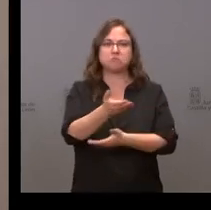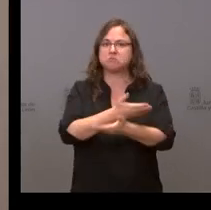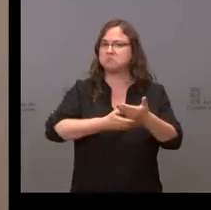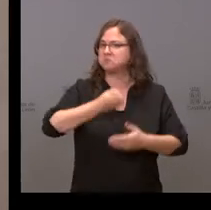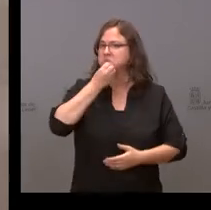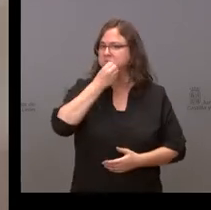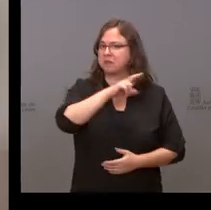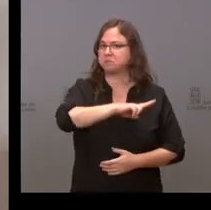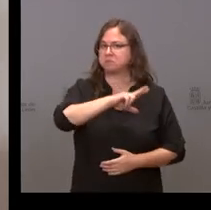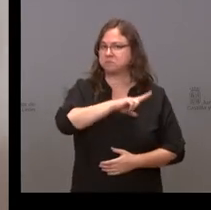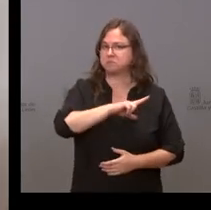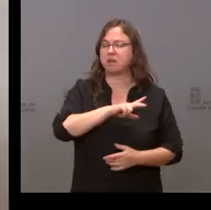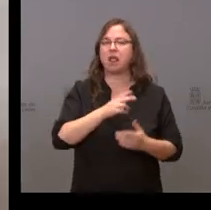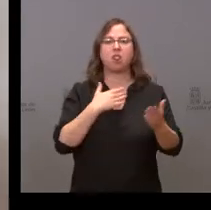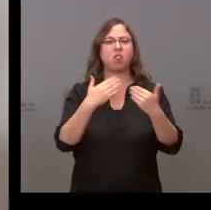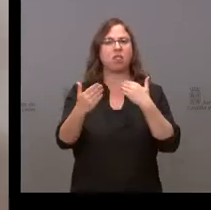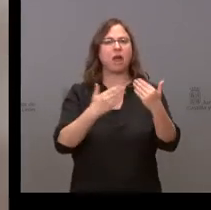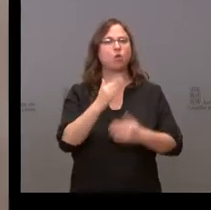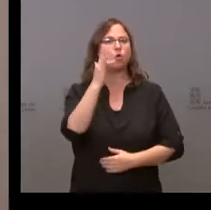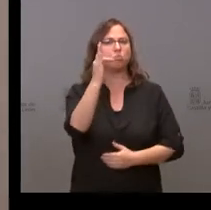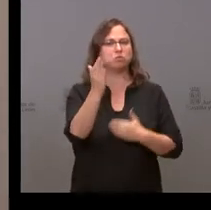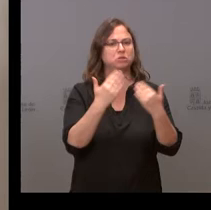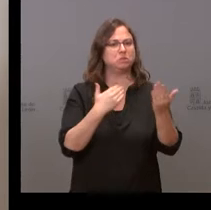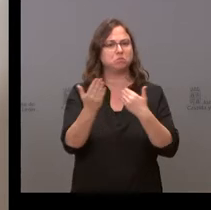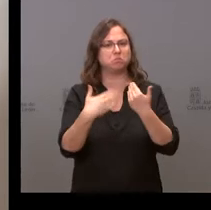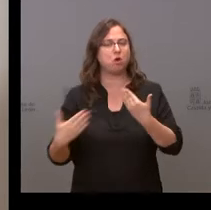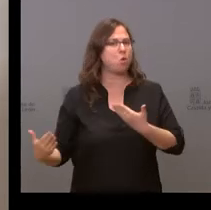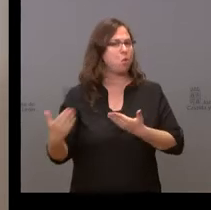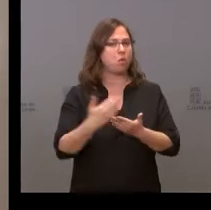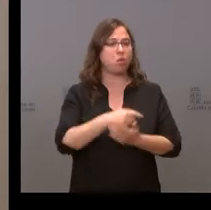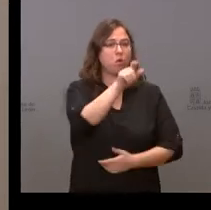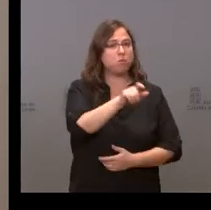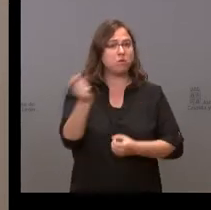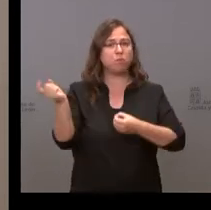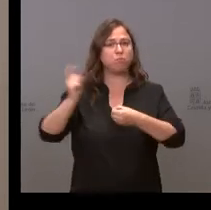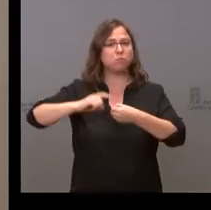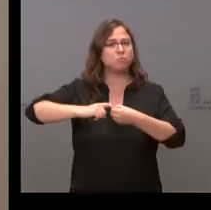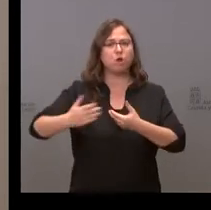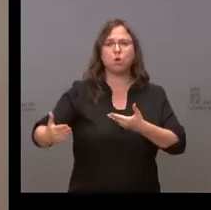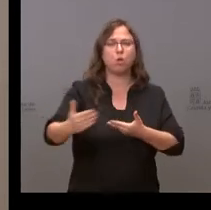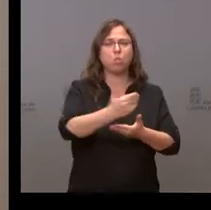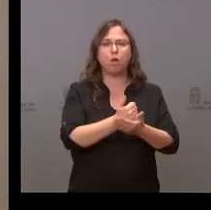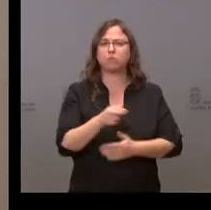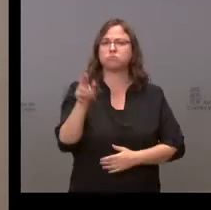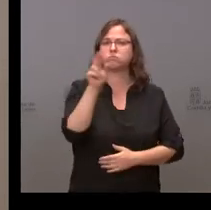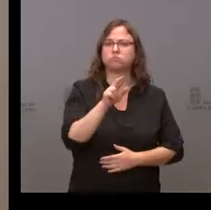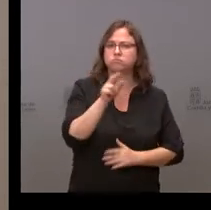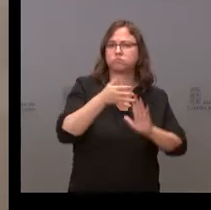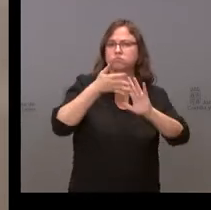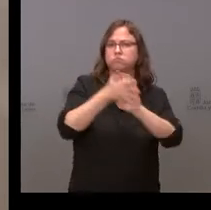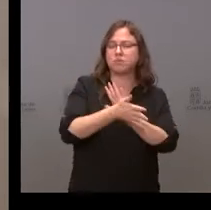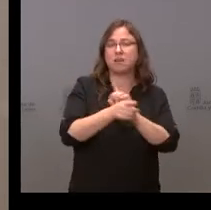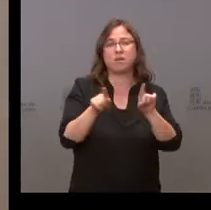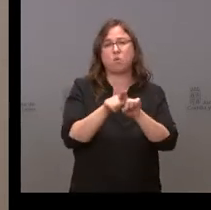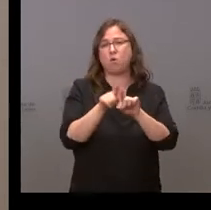ha habido un diálogo fructífero. Todos los participantes han insistido en los tres